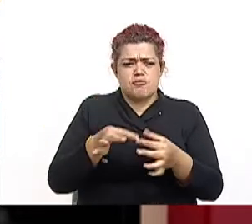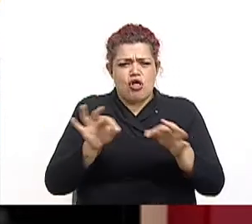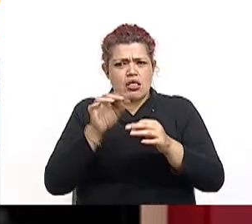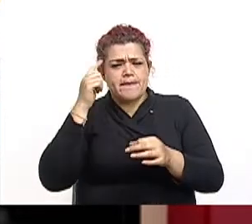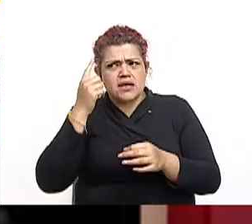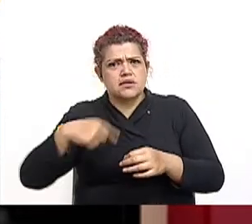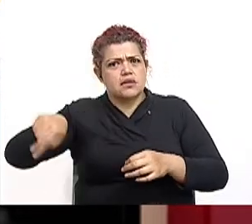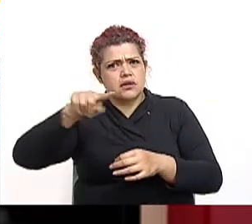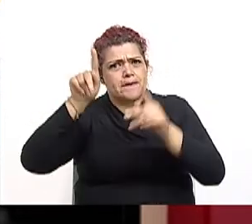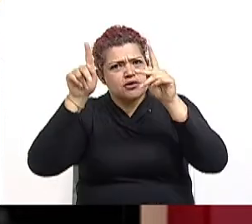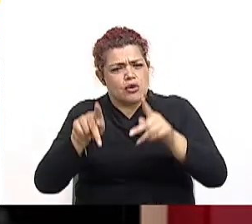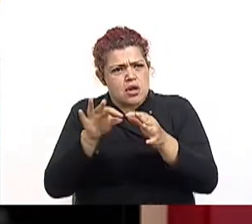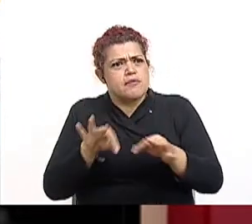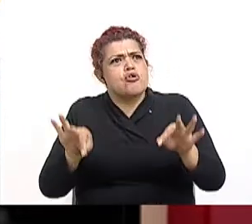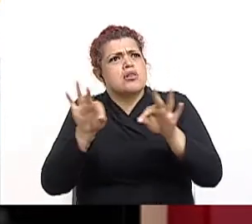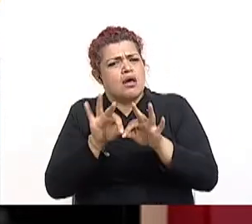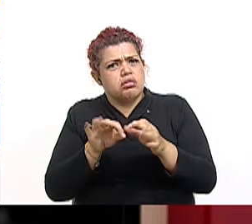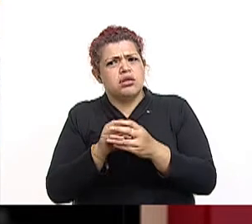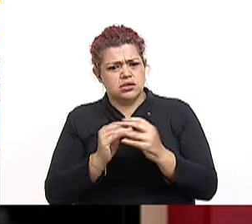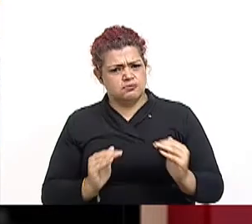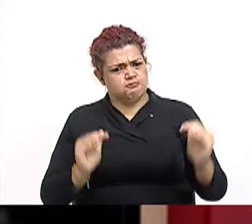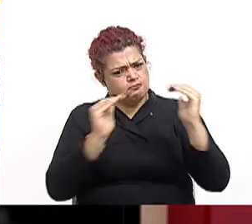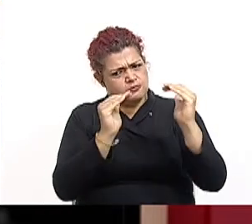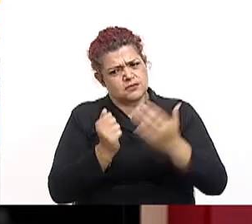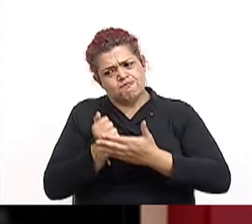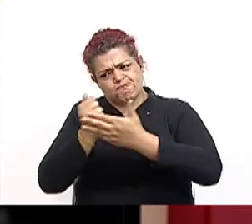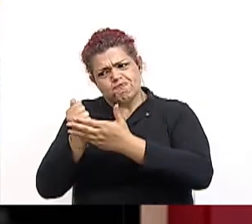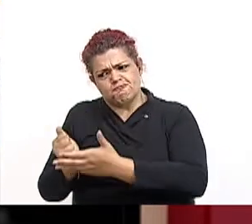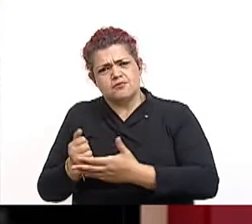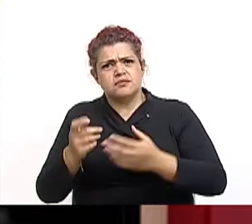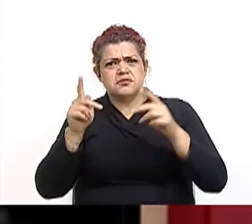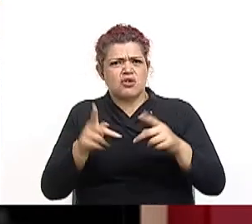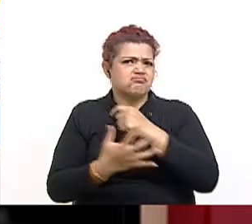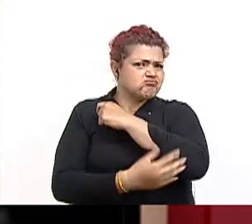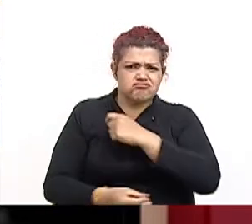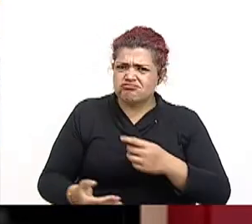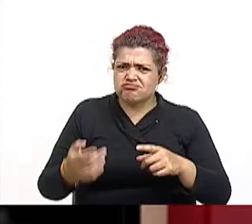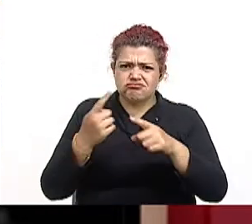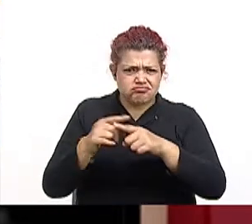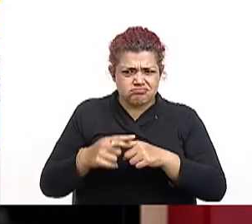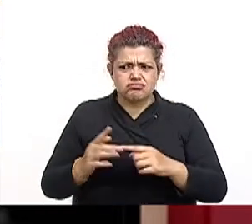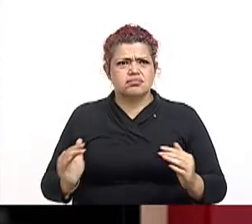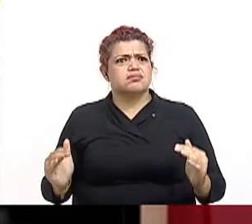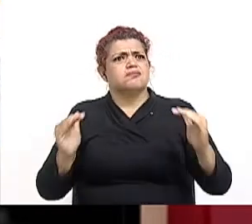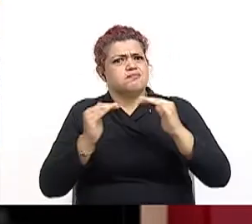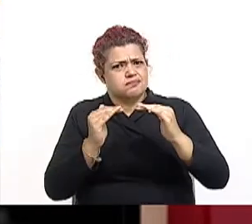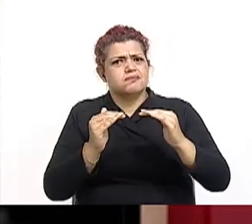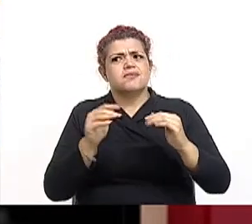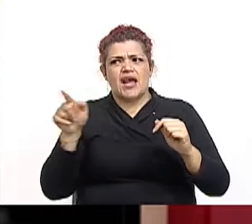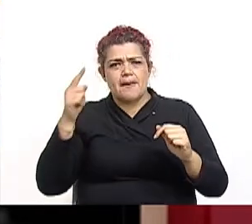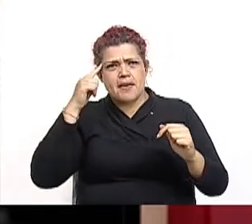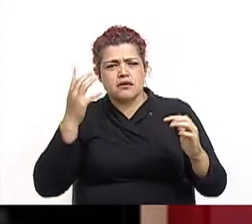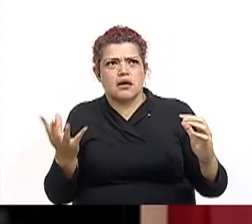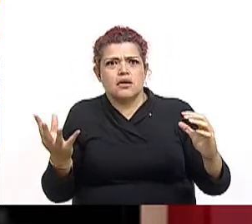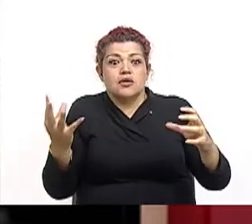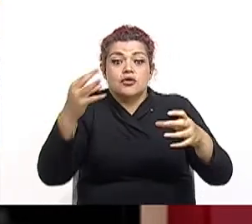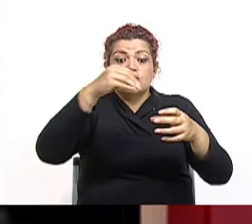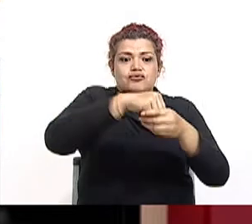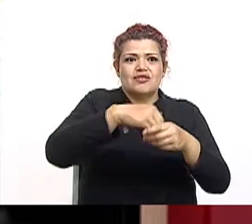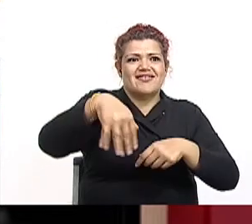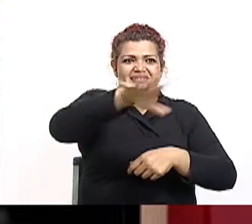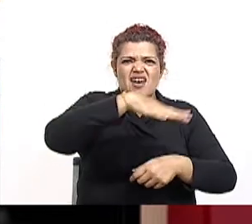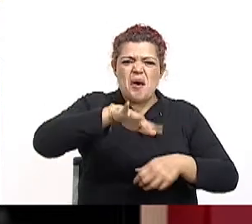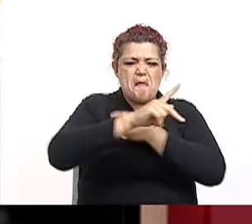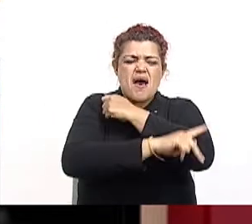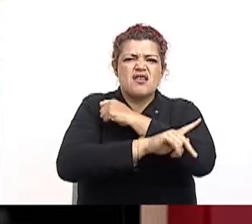Por ahí teníamos, me parece, el comentario. Bueno, vamos a verlo porque nos parece también por ahí que teníamos un comentario